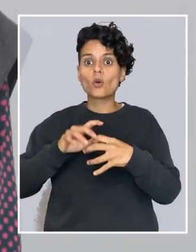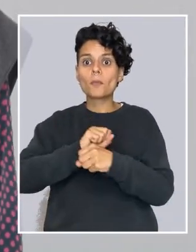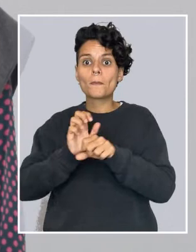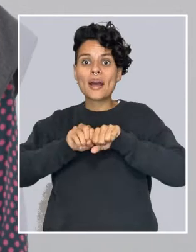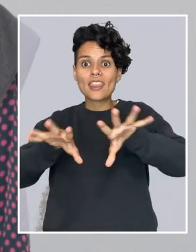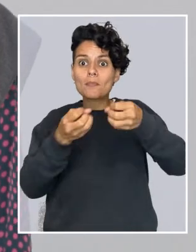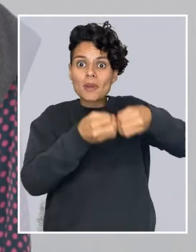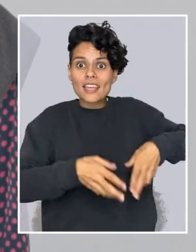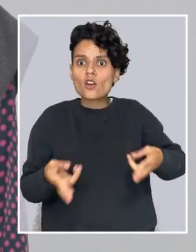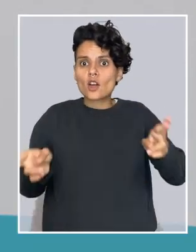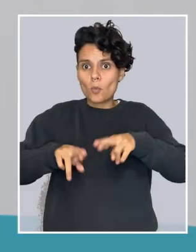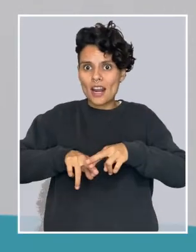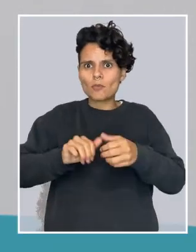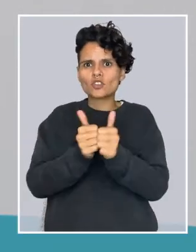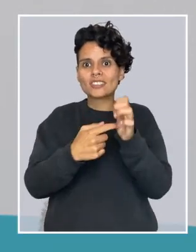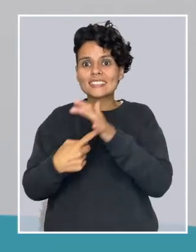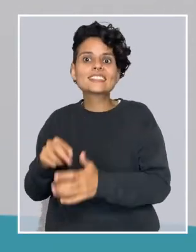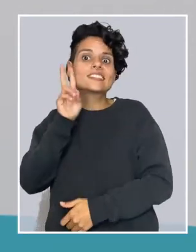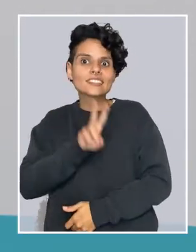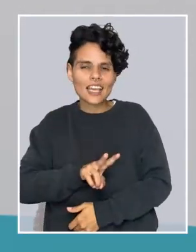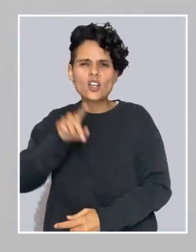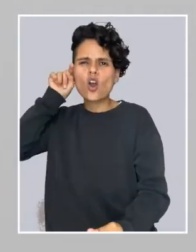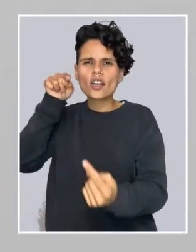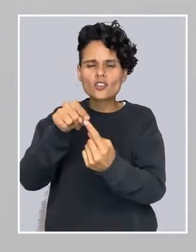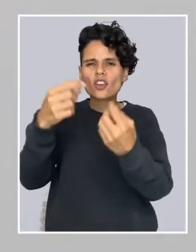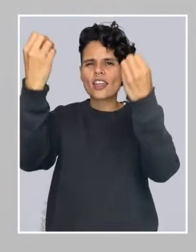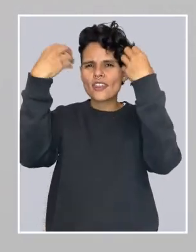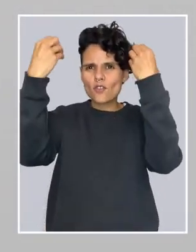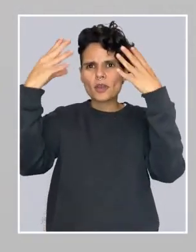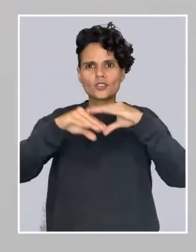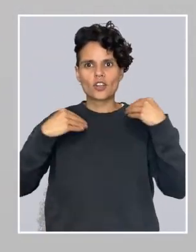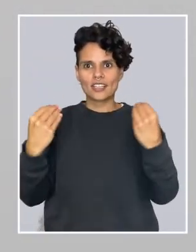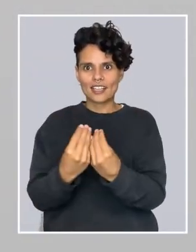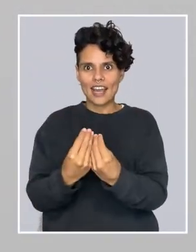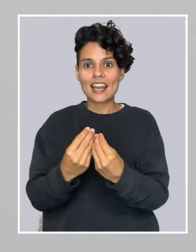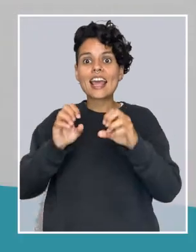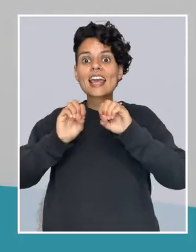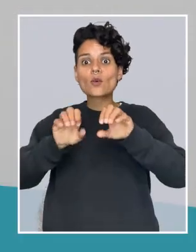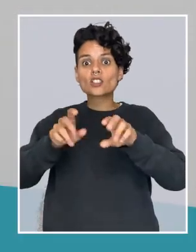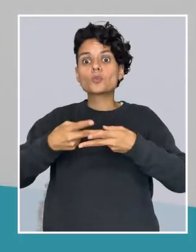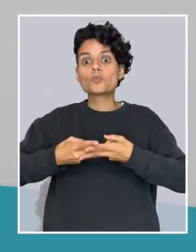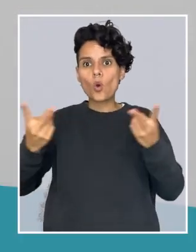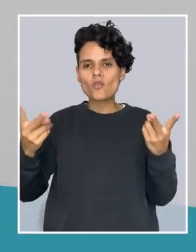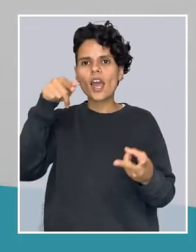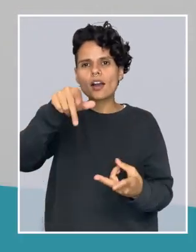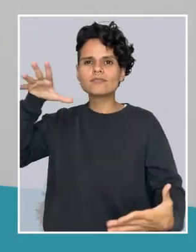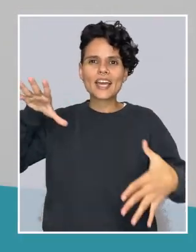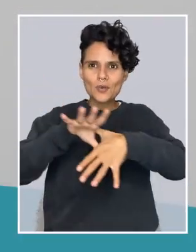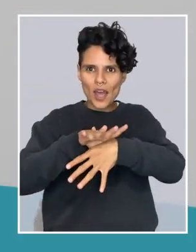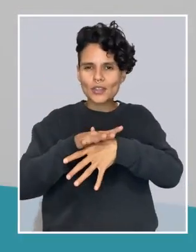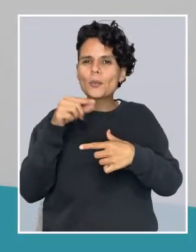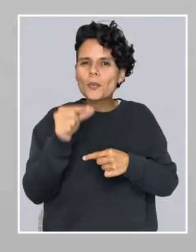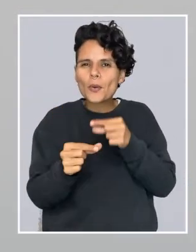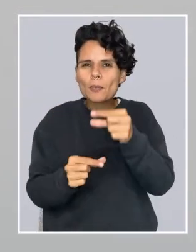recuperando lo perdido en pandemia con una mirada no sexista y un horizonte de formación integral. Que la educación pública sea